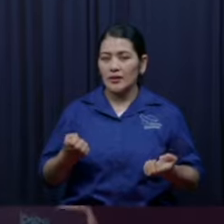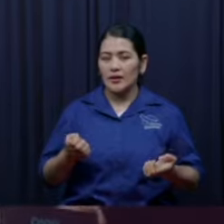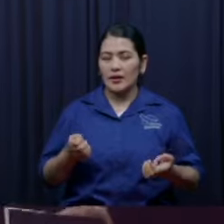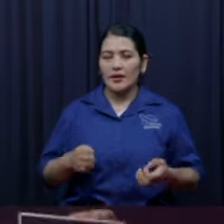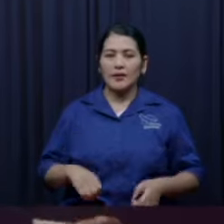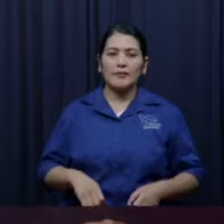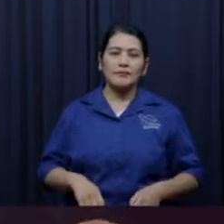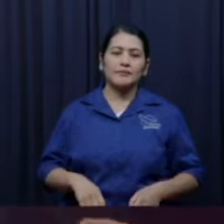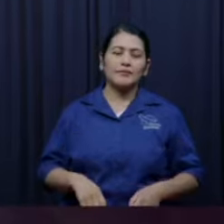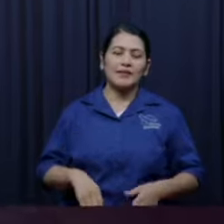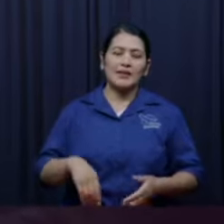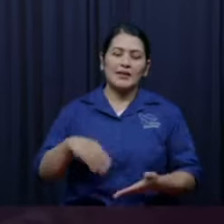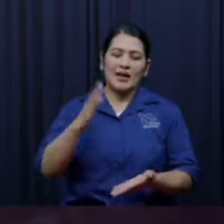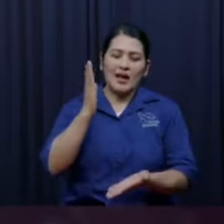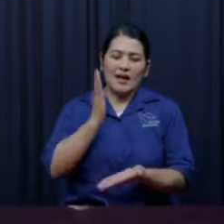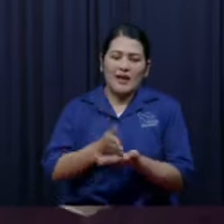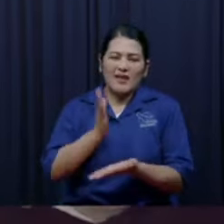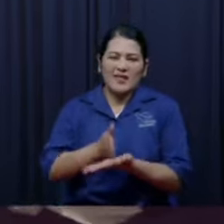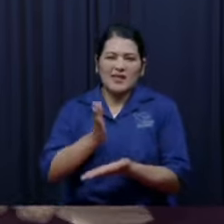mejor sigamos